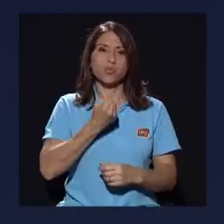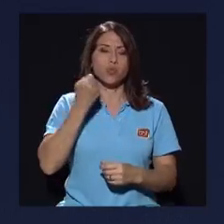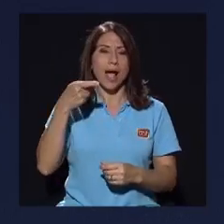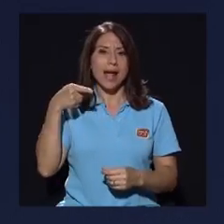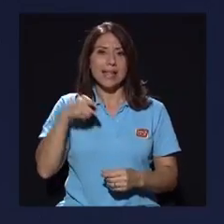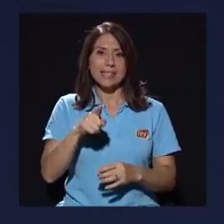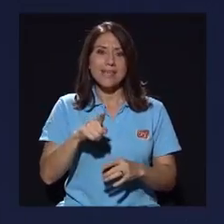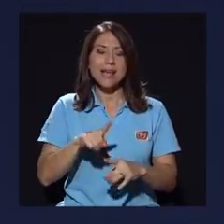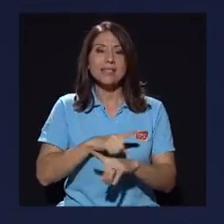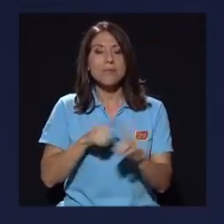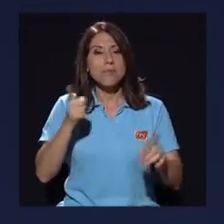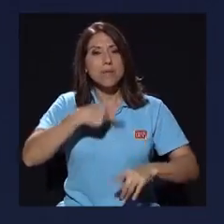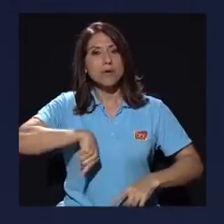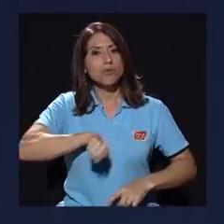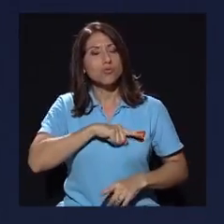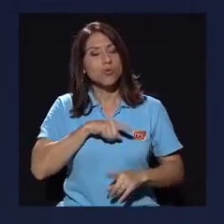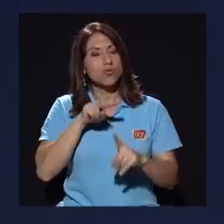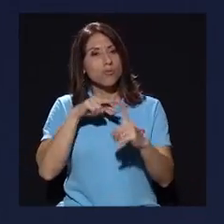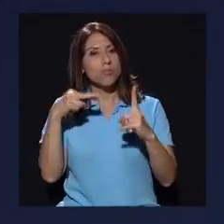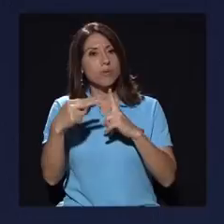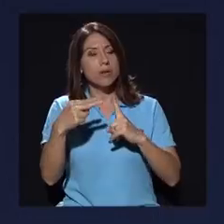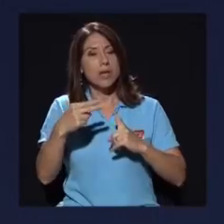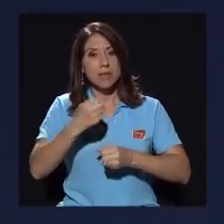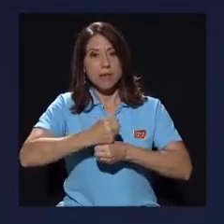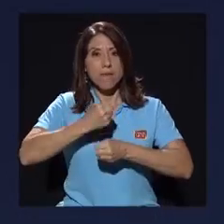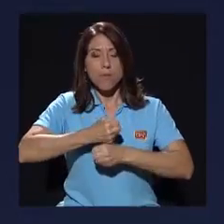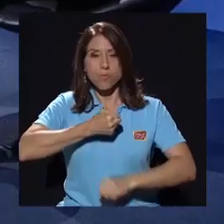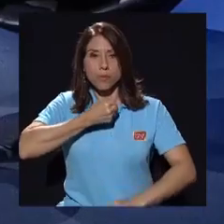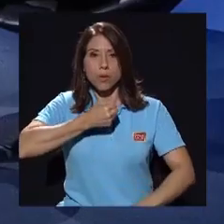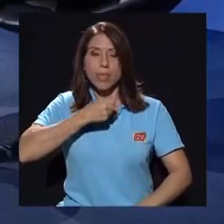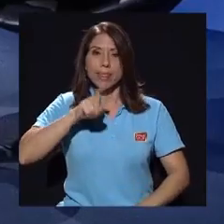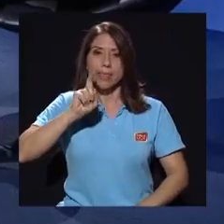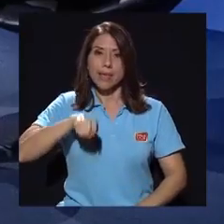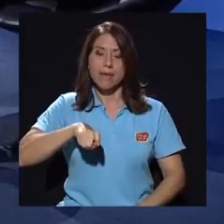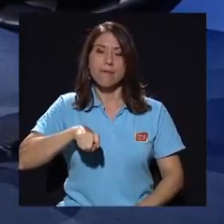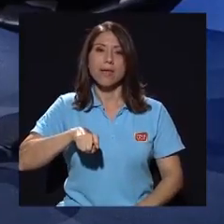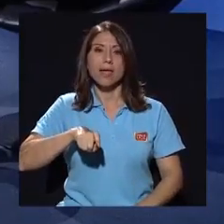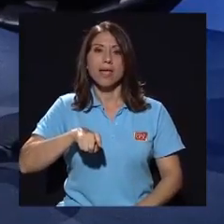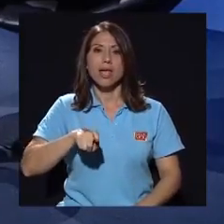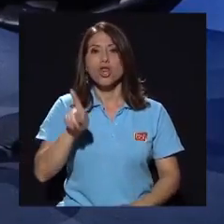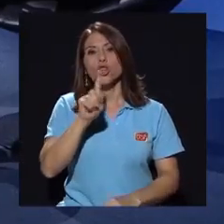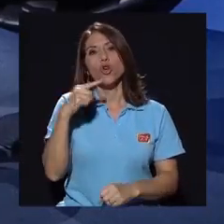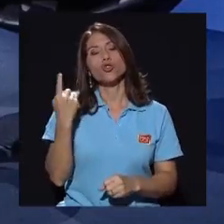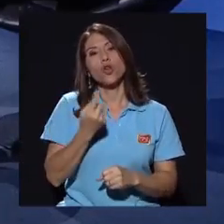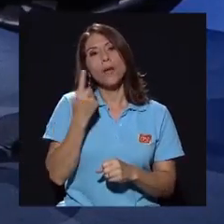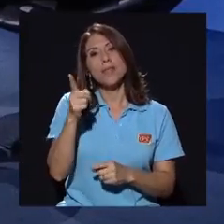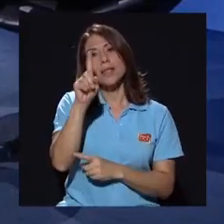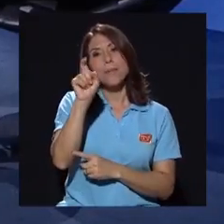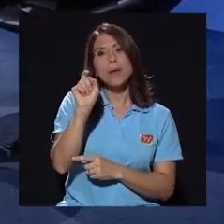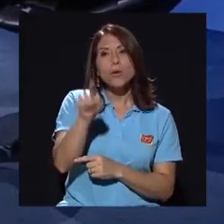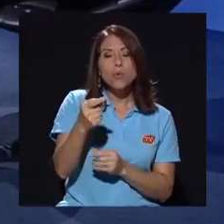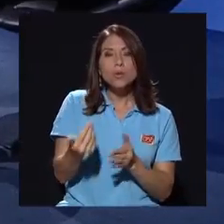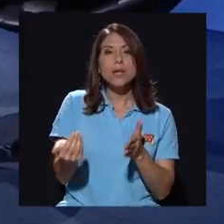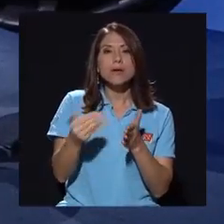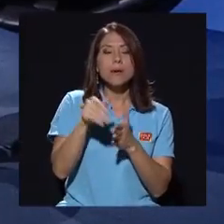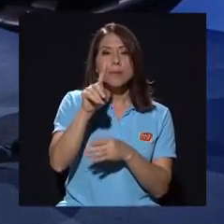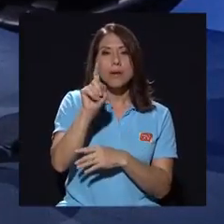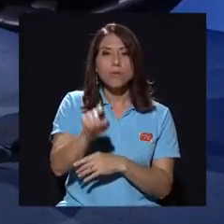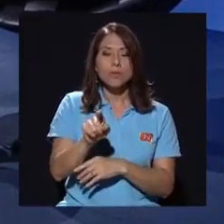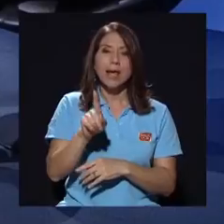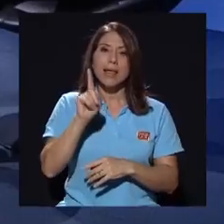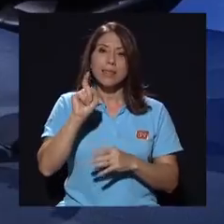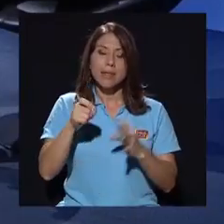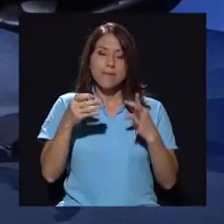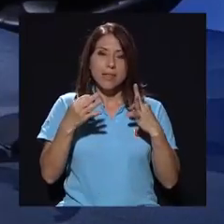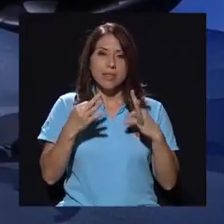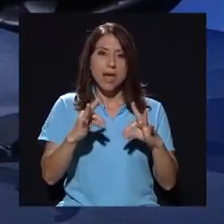Sin embargo, nosotros tenemos la visión de que el periodismo tiene que no quedarse solo con la pregunta y la pregunta,